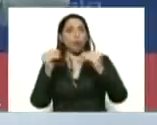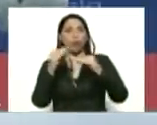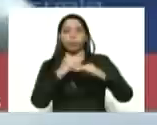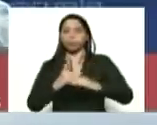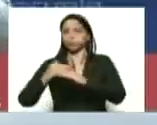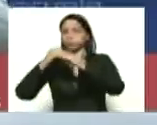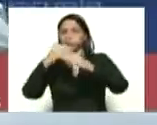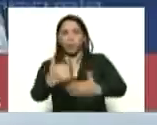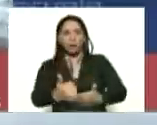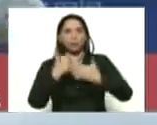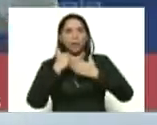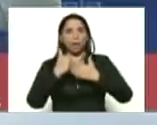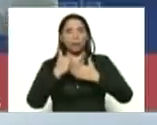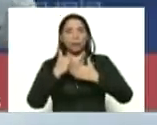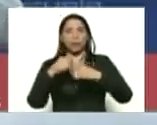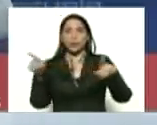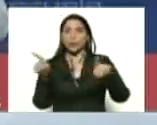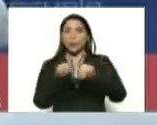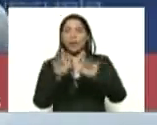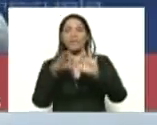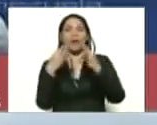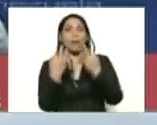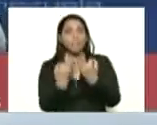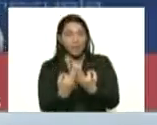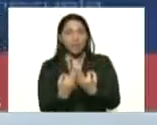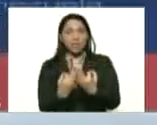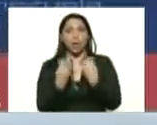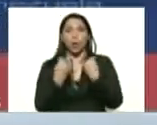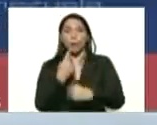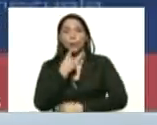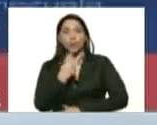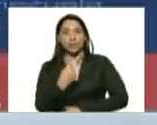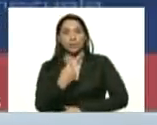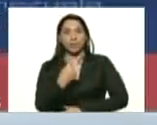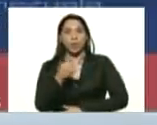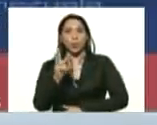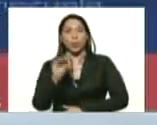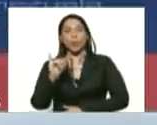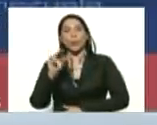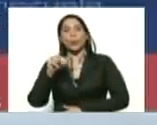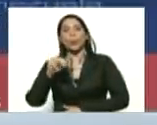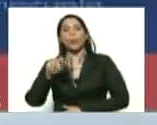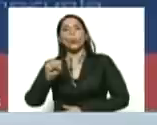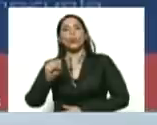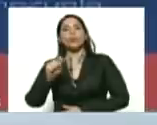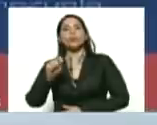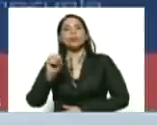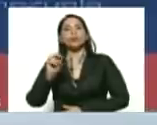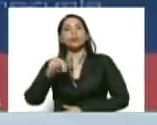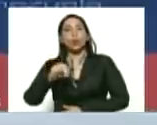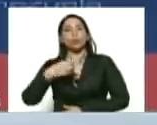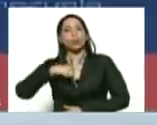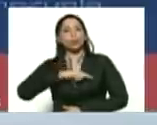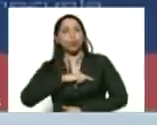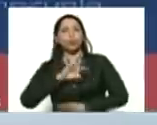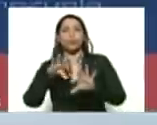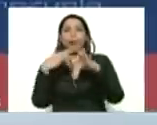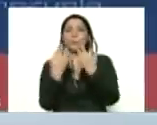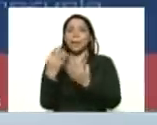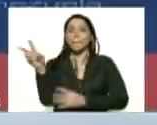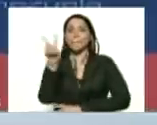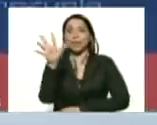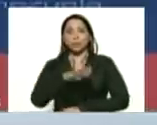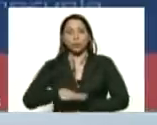somos familia familia como dice Winston Vallenilla somos familia en Venezuela